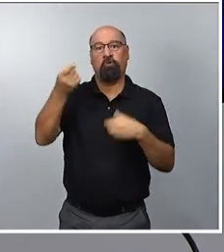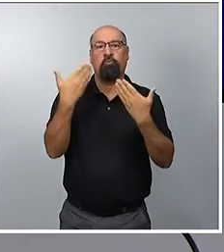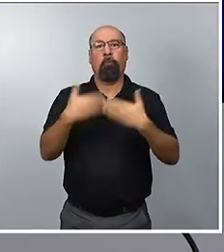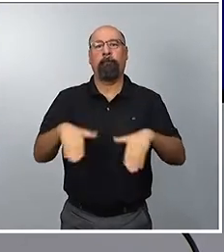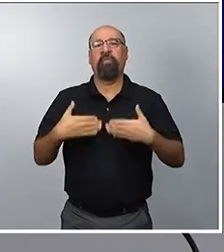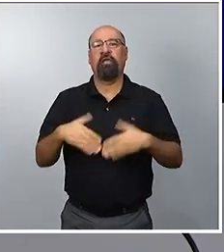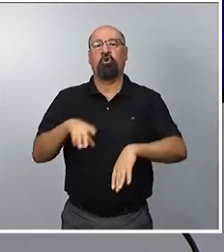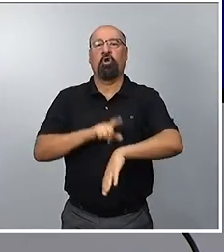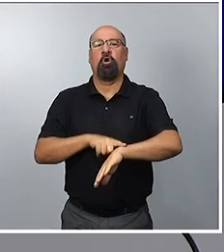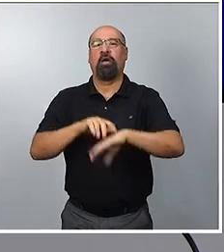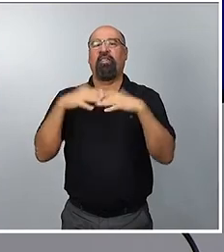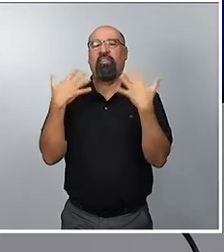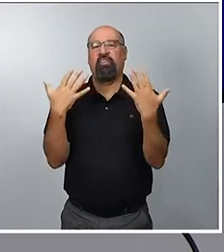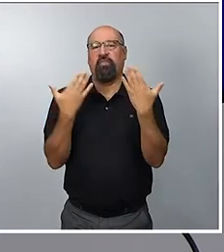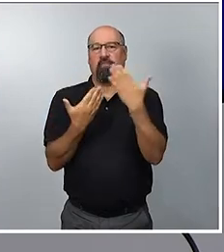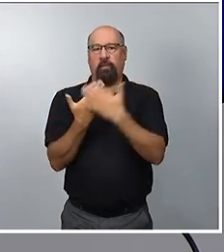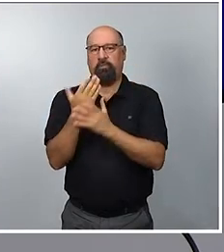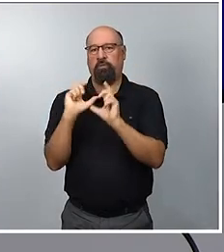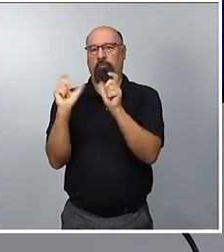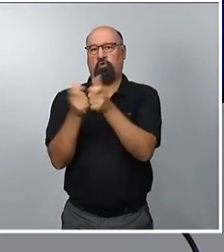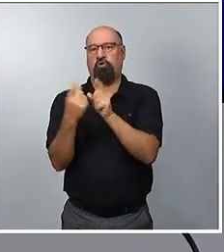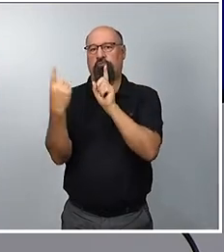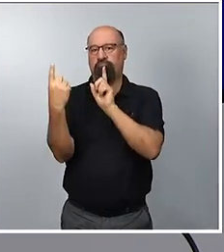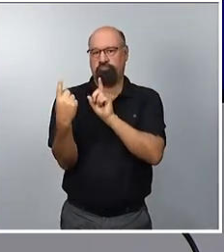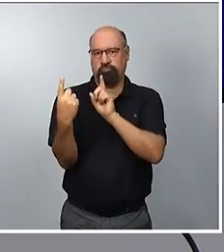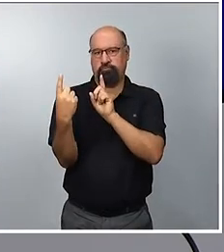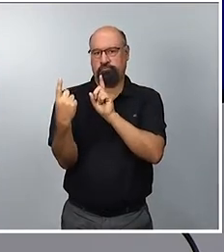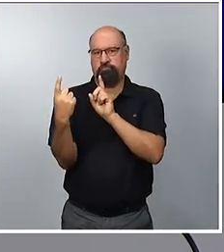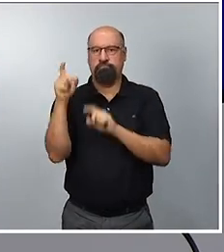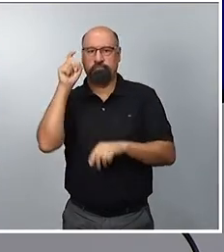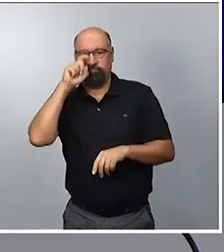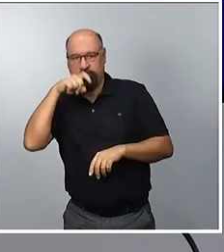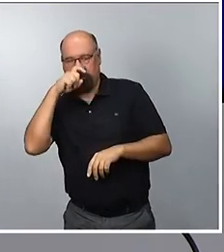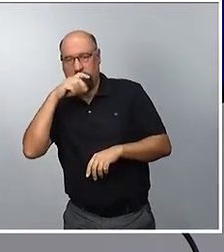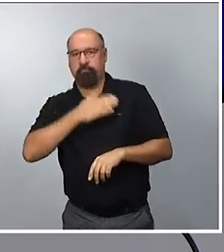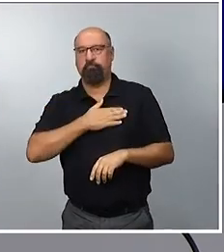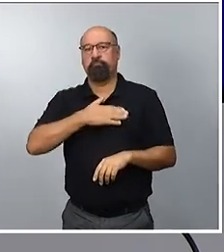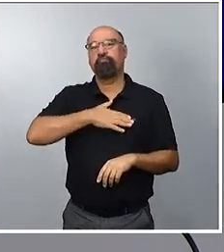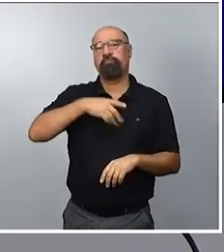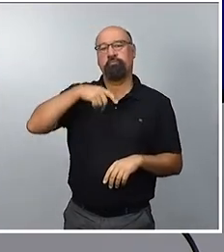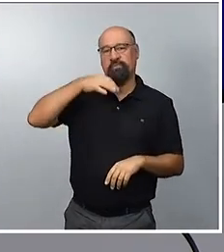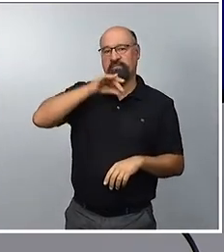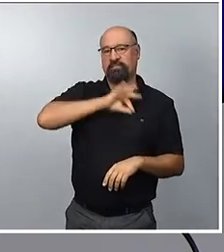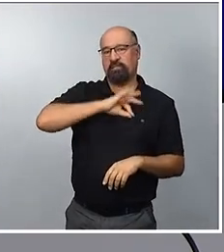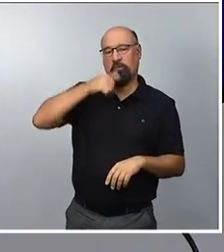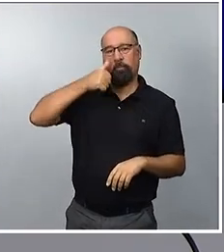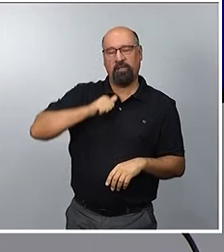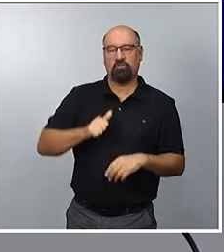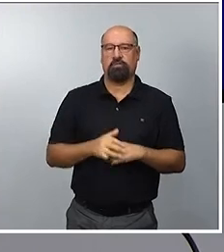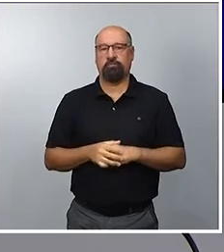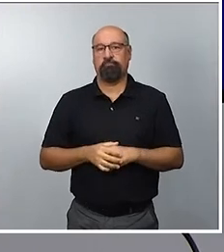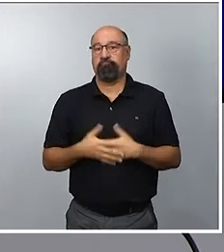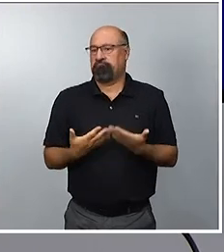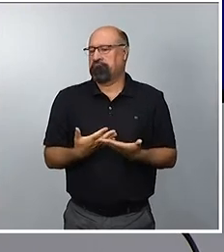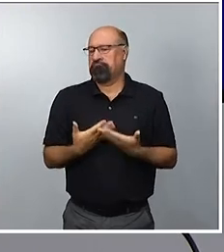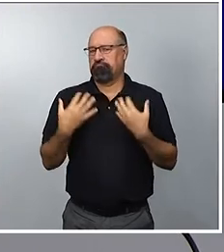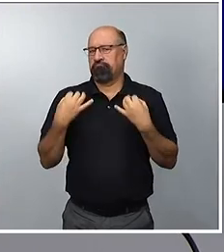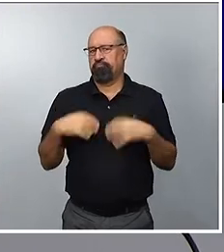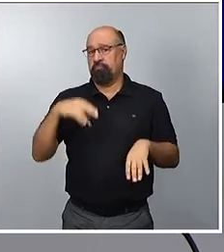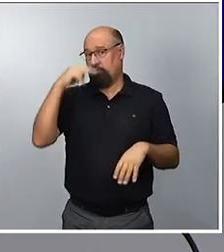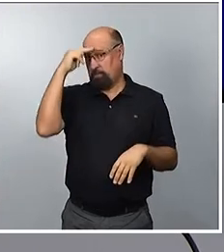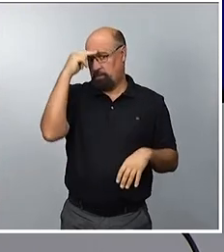a las 10 de la mañana. Y subrayaba inmediatez y disponibilidad y respeto absoluto